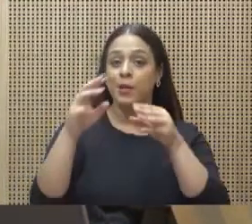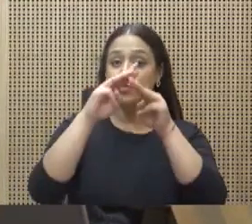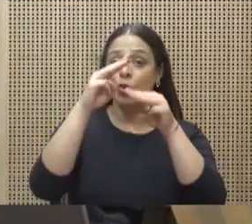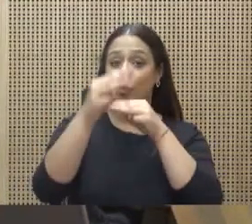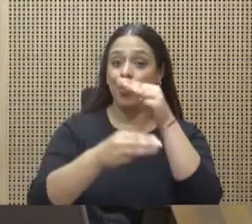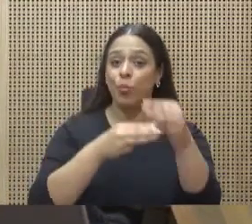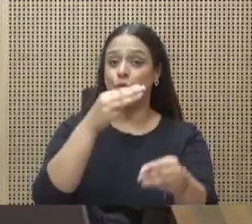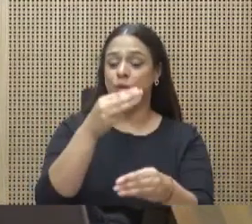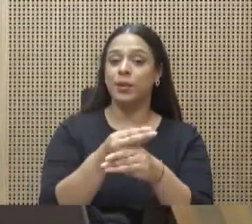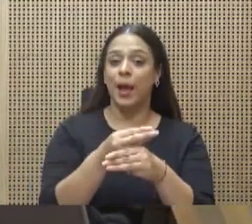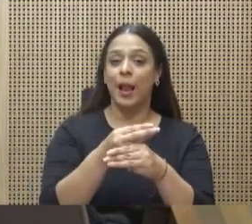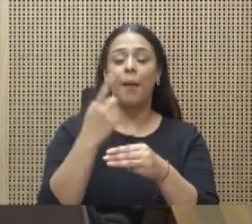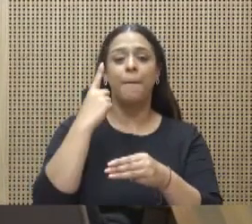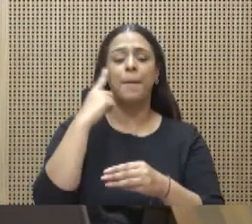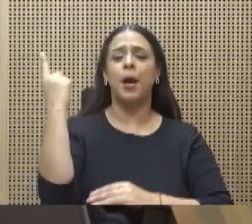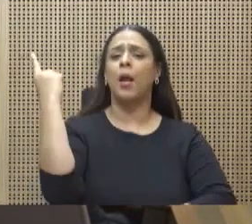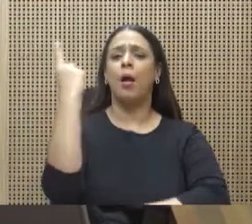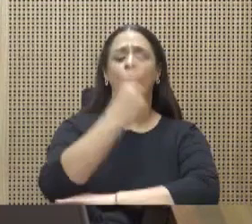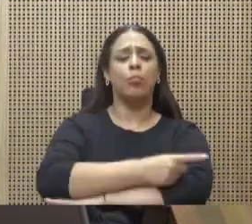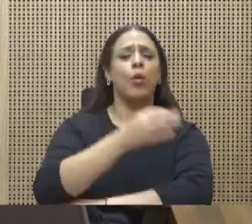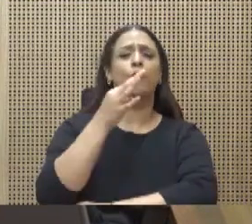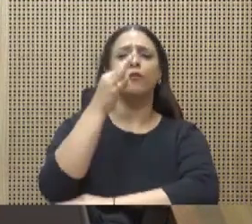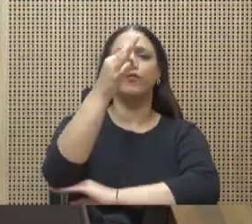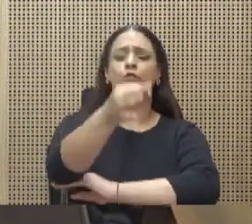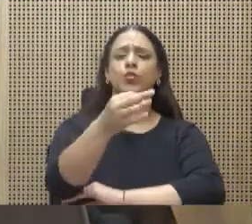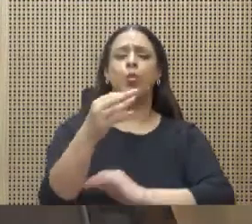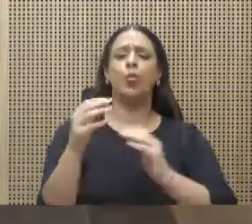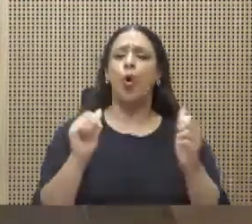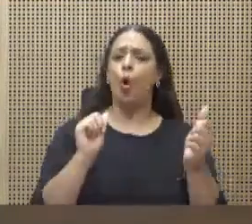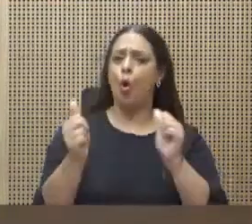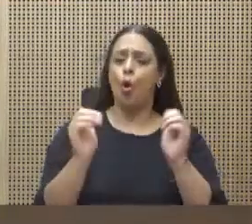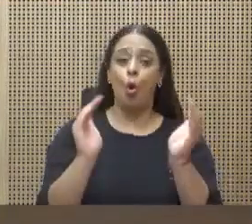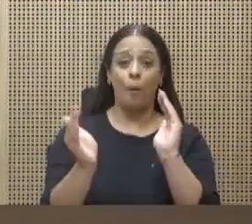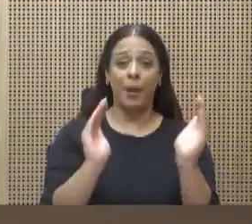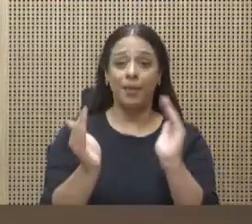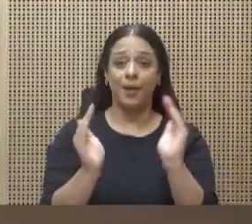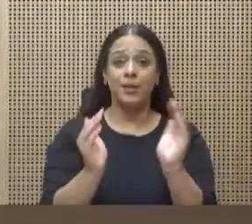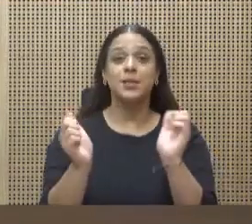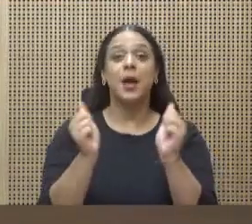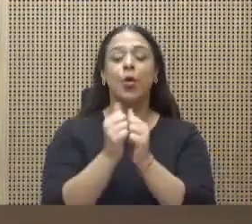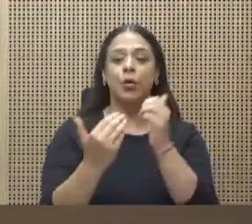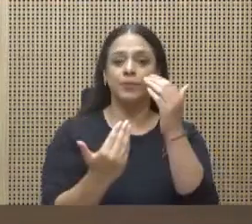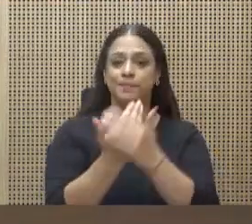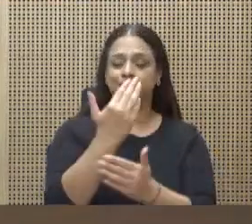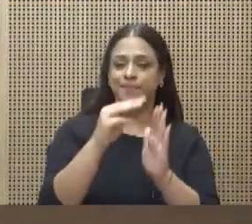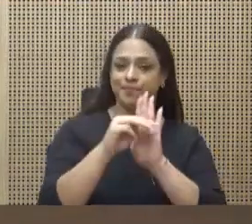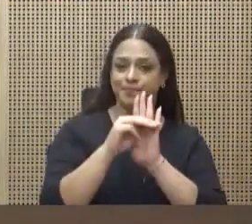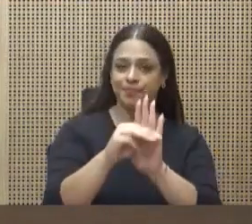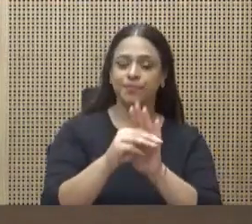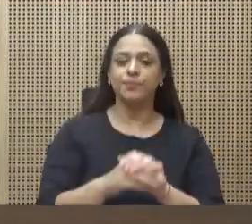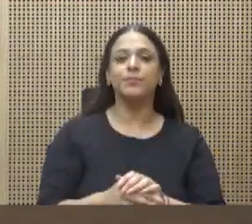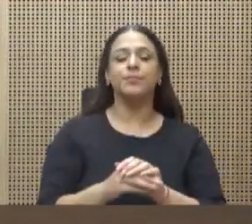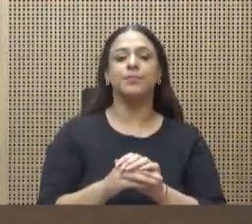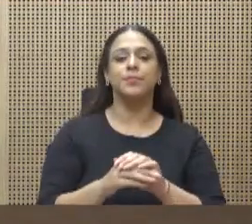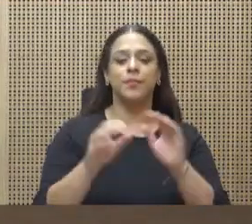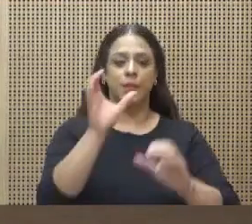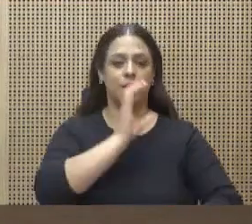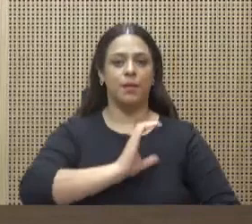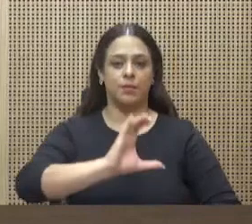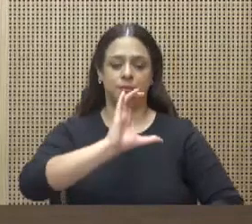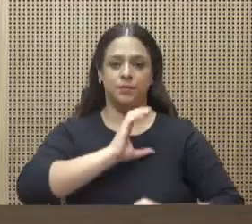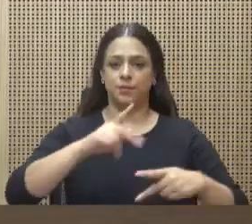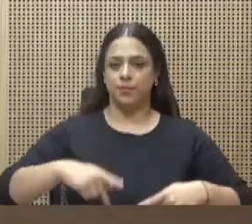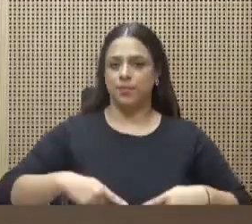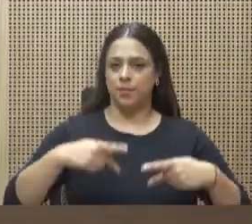a tú con la innovación, la tecnología, la calidad y la calidad de vida de países con mayores recursos o que